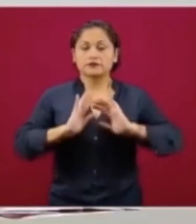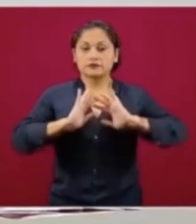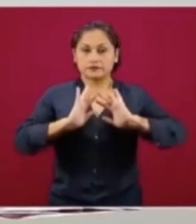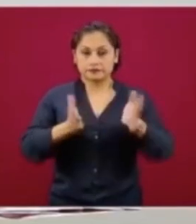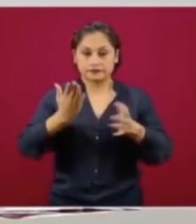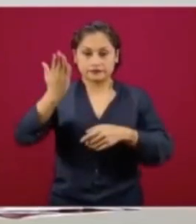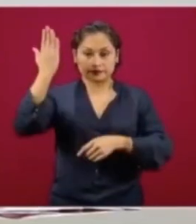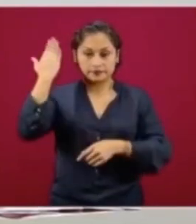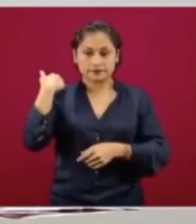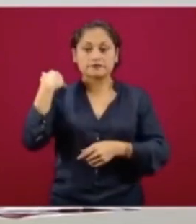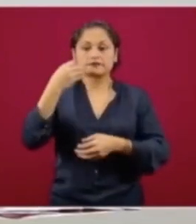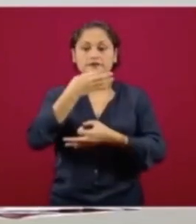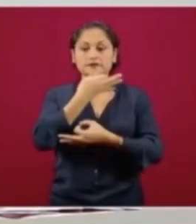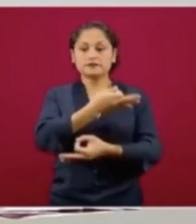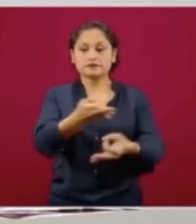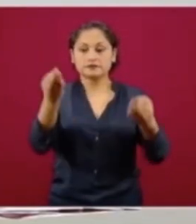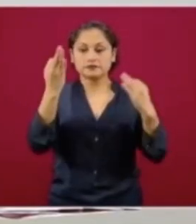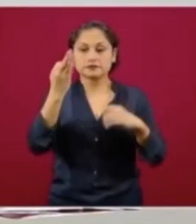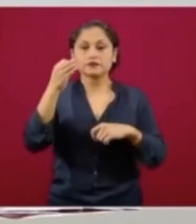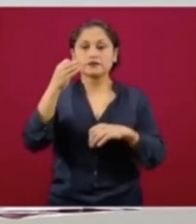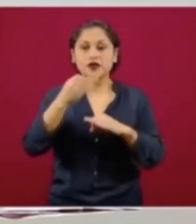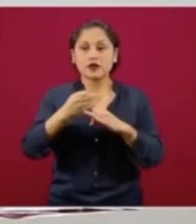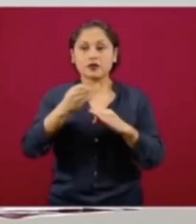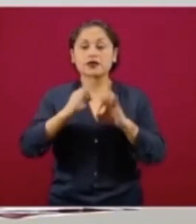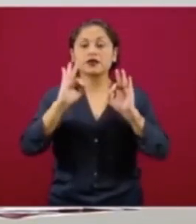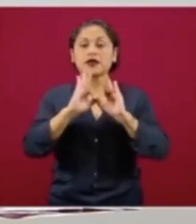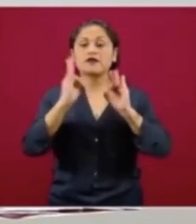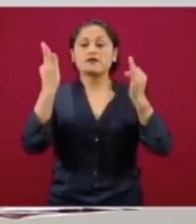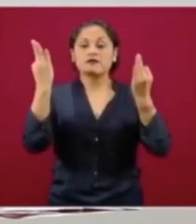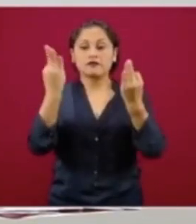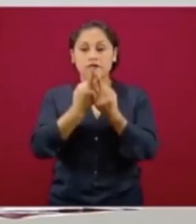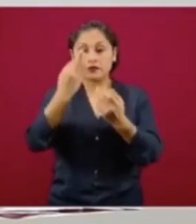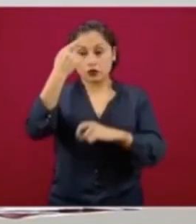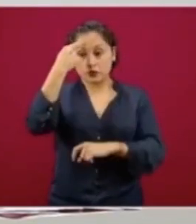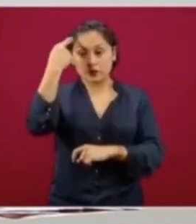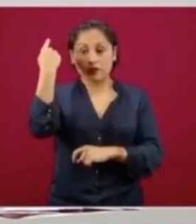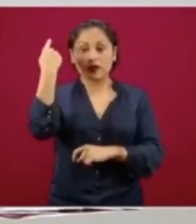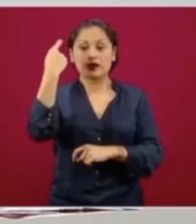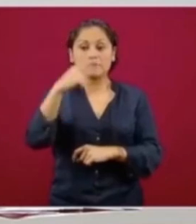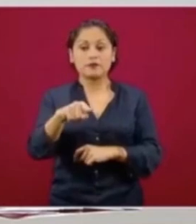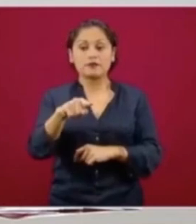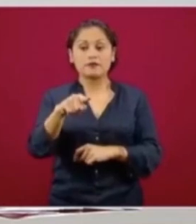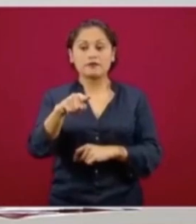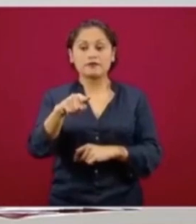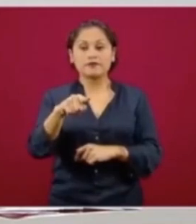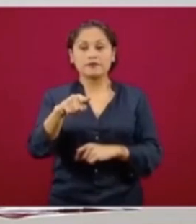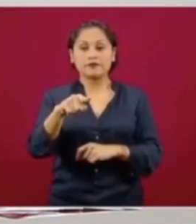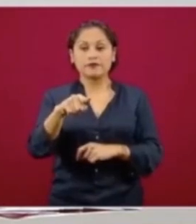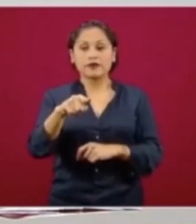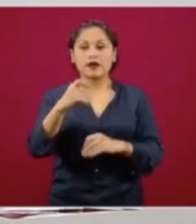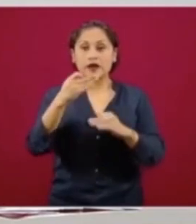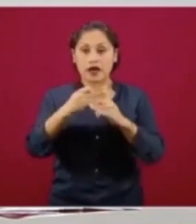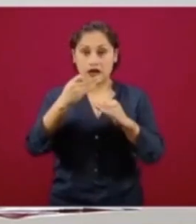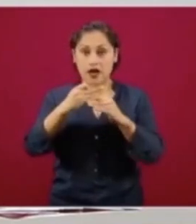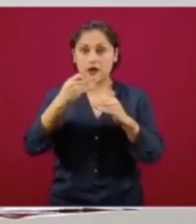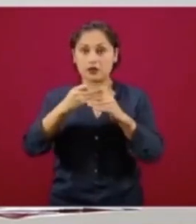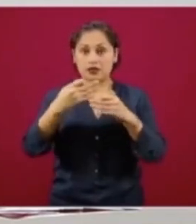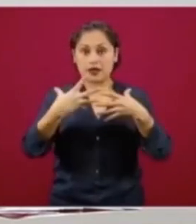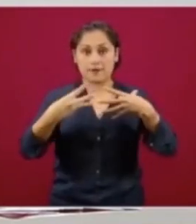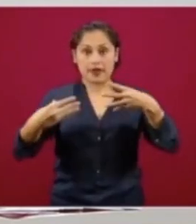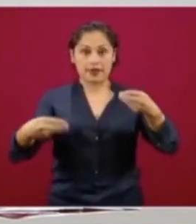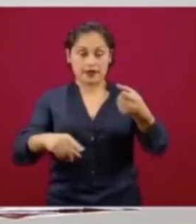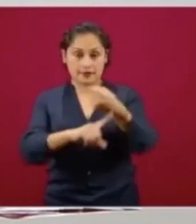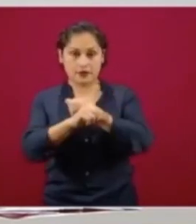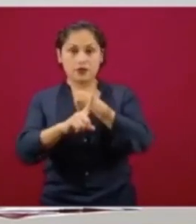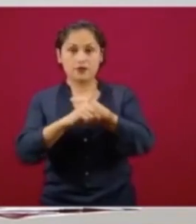conocer, tenemos una estrategia para atender no sólo este periodo de la pandemia que forma parte de